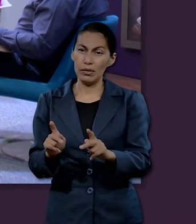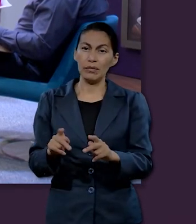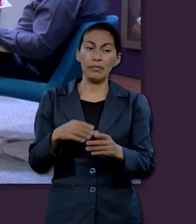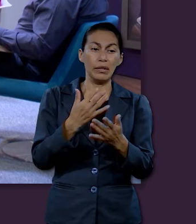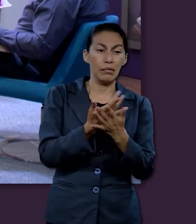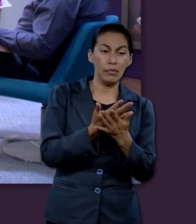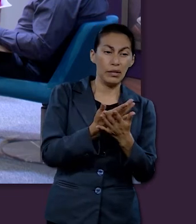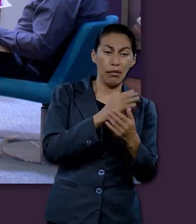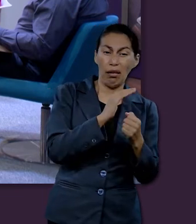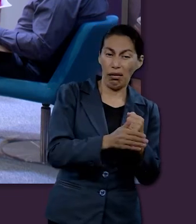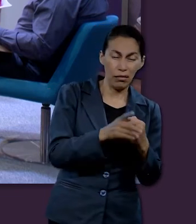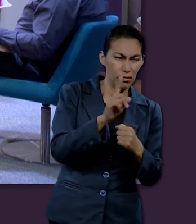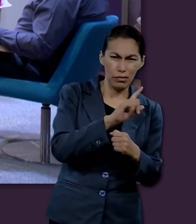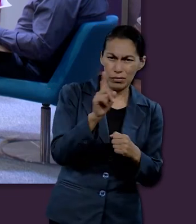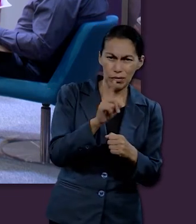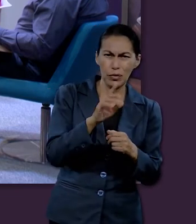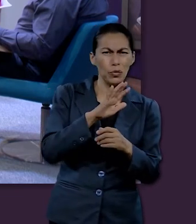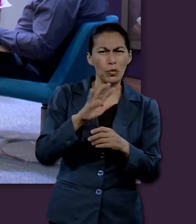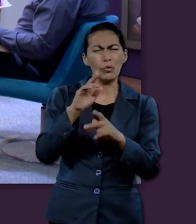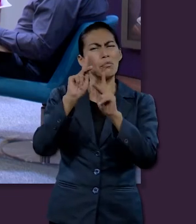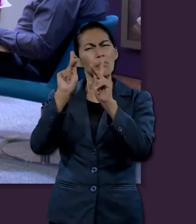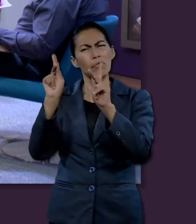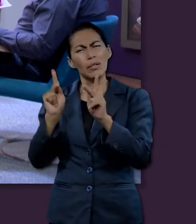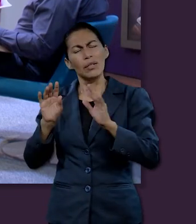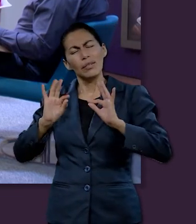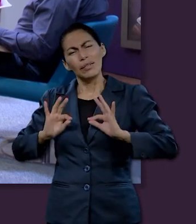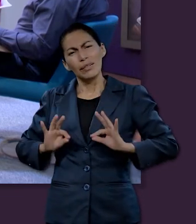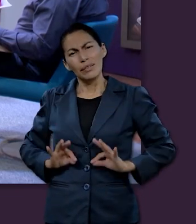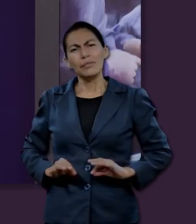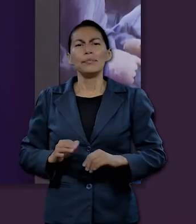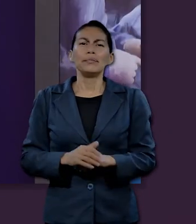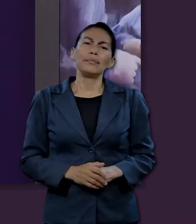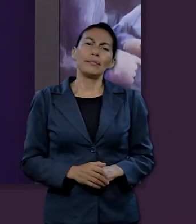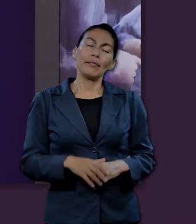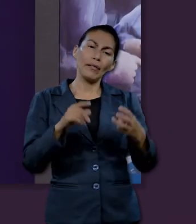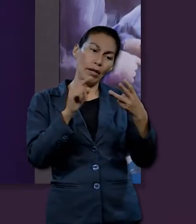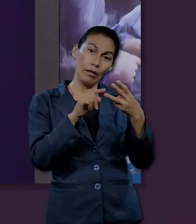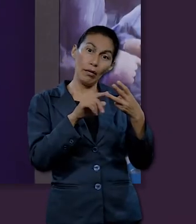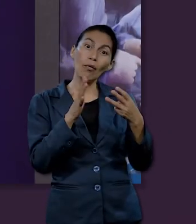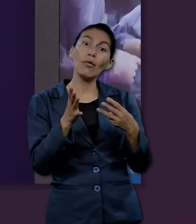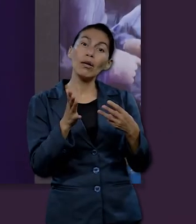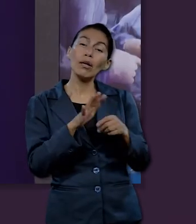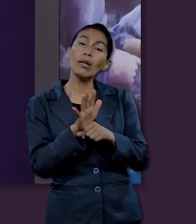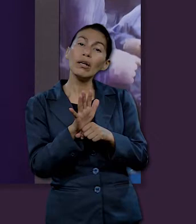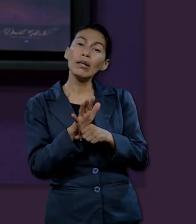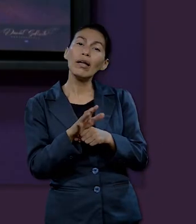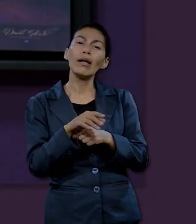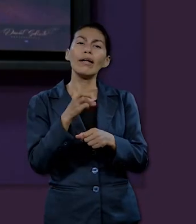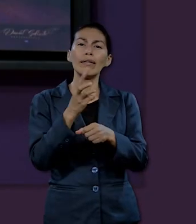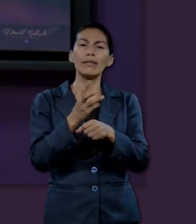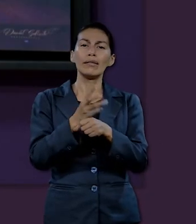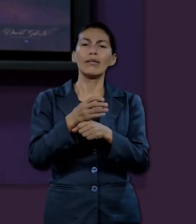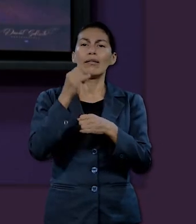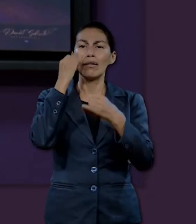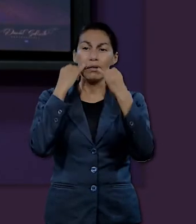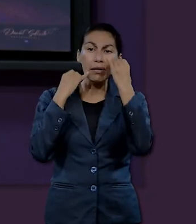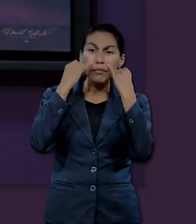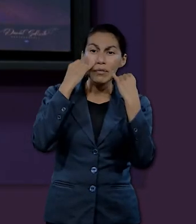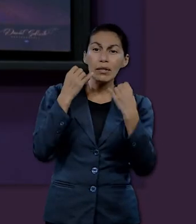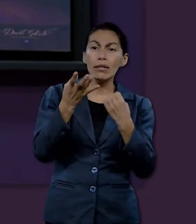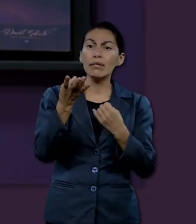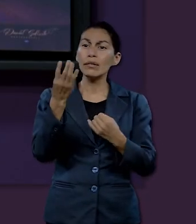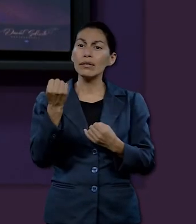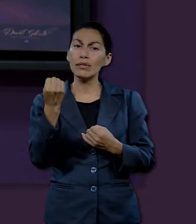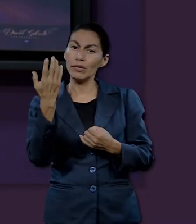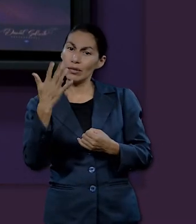nos dice que no debemos perder la esperanza a lo largo de las situaciones? Muy bien. ¿Y la tercera? Bueno, el tercero lo